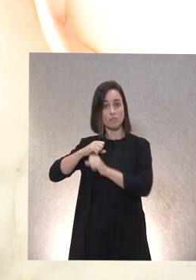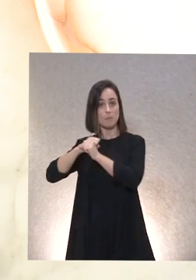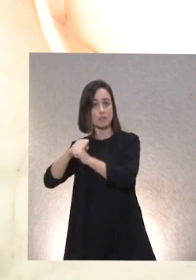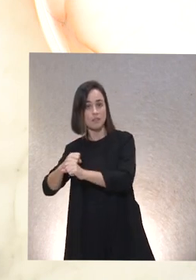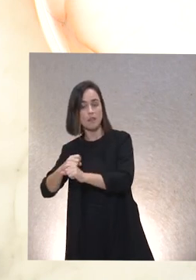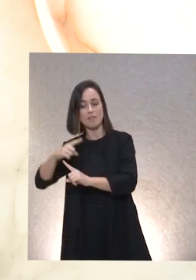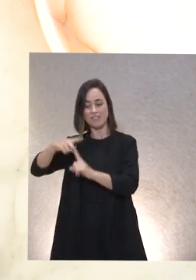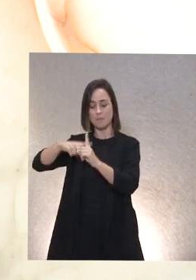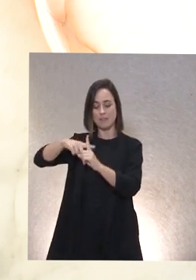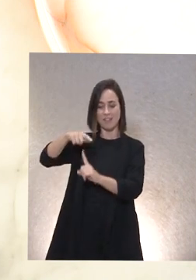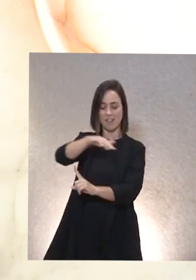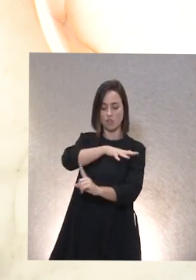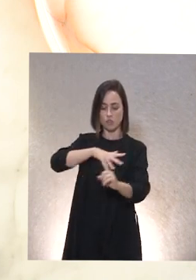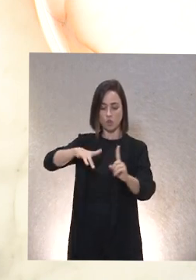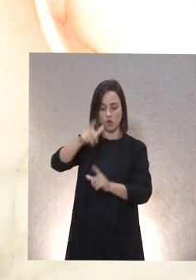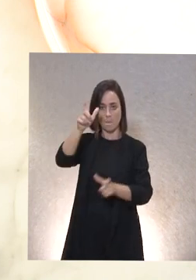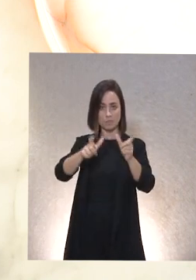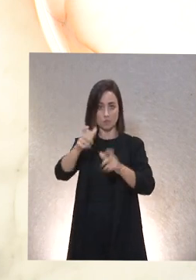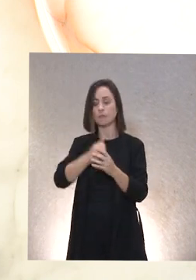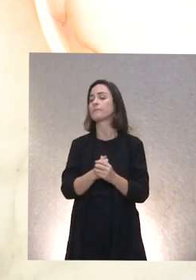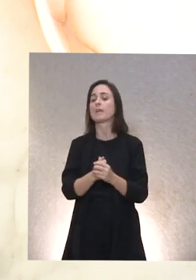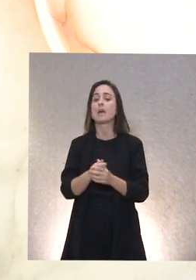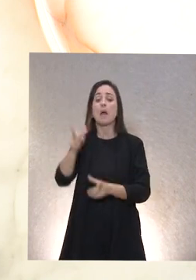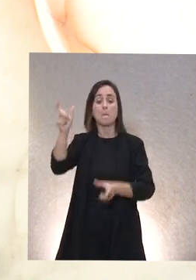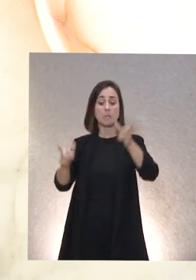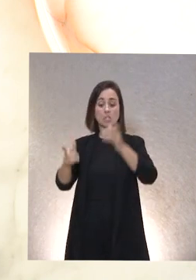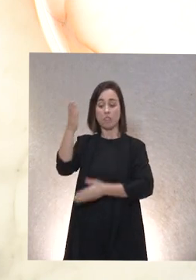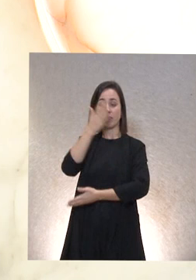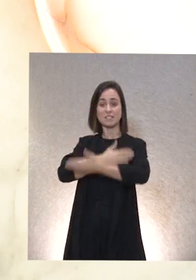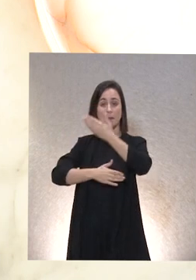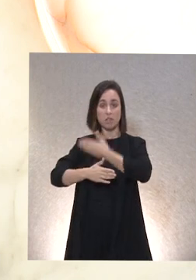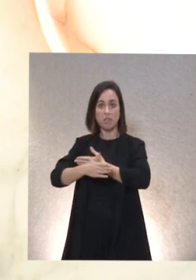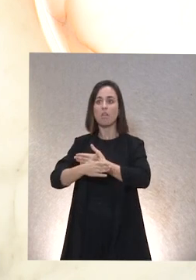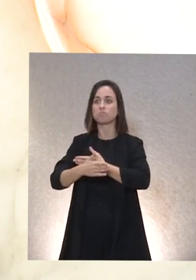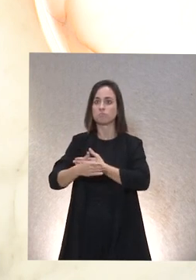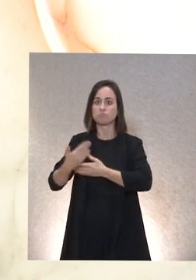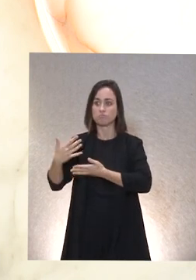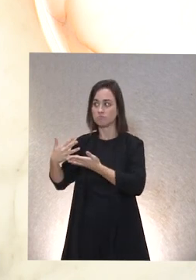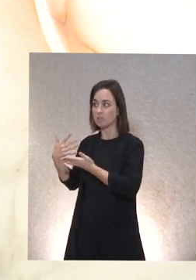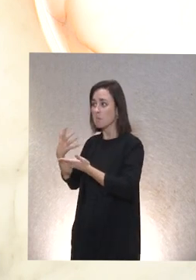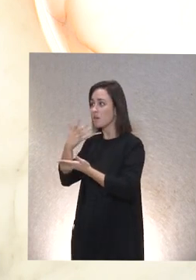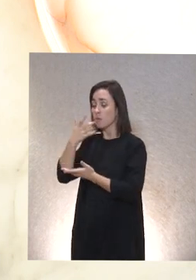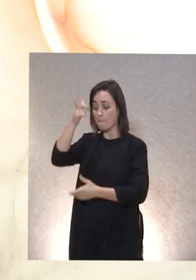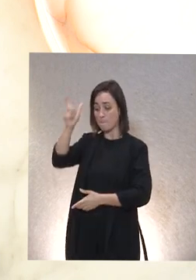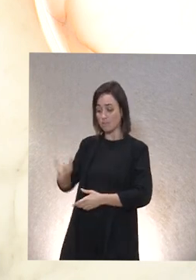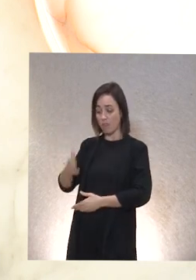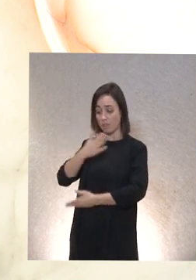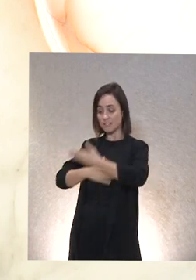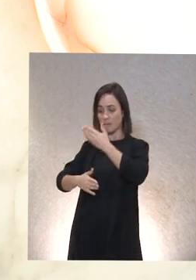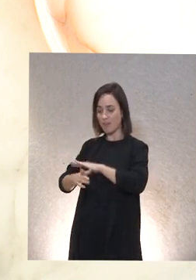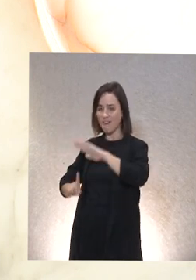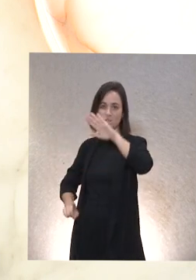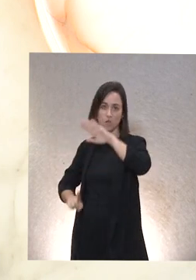entorno de la persona y la persona con discapacidad lógicamente ha evolucionado muchísimo el concepto de persona con discapacidad